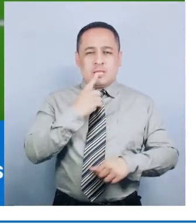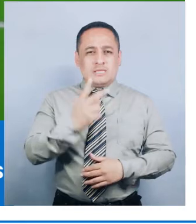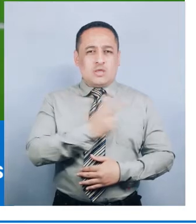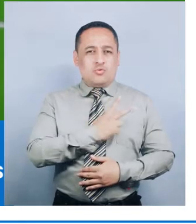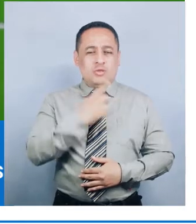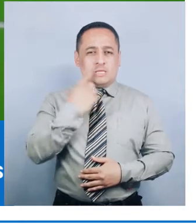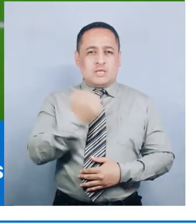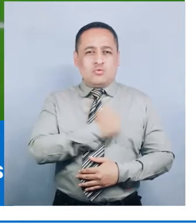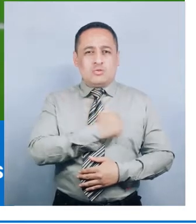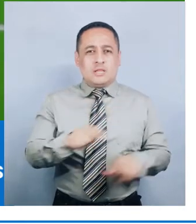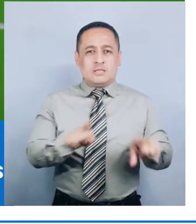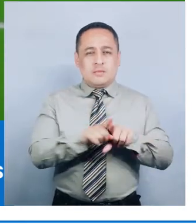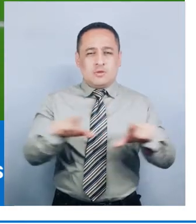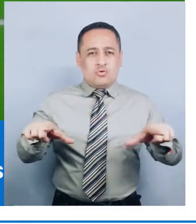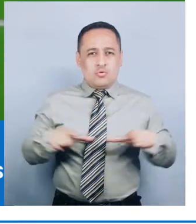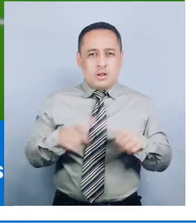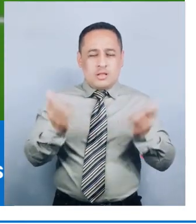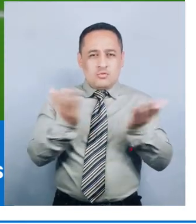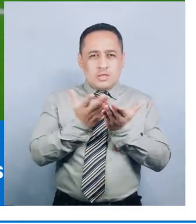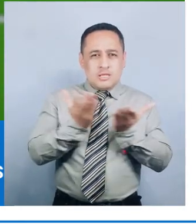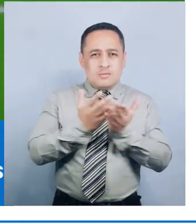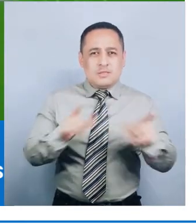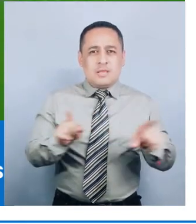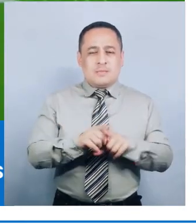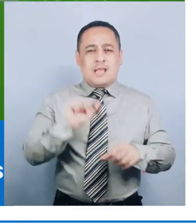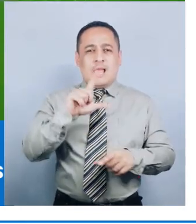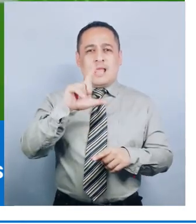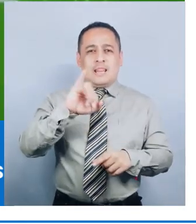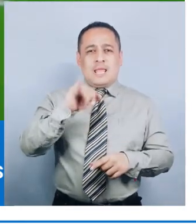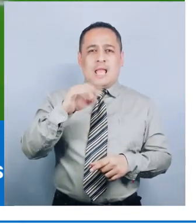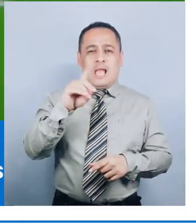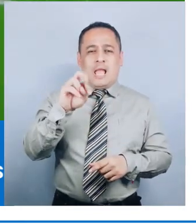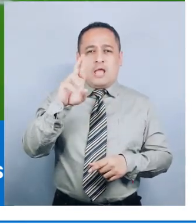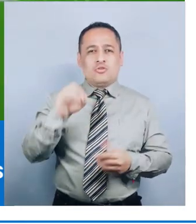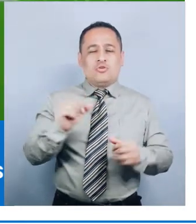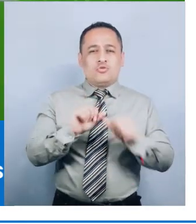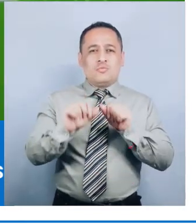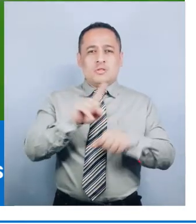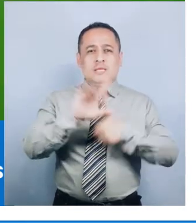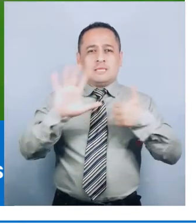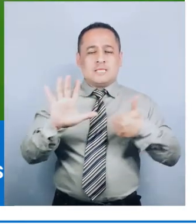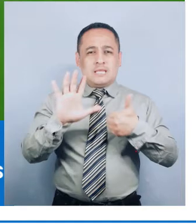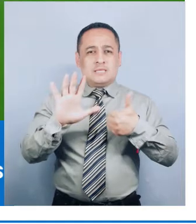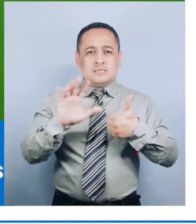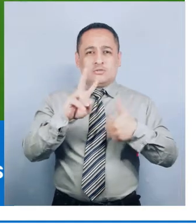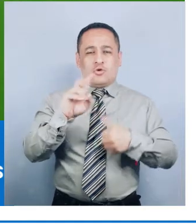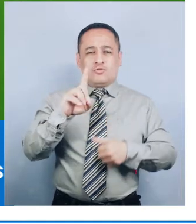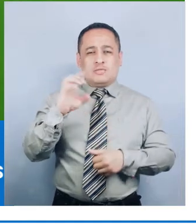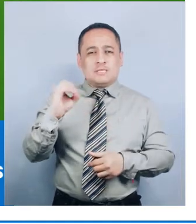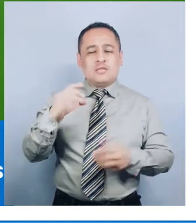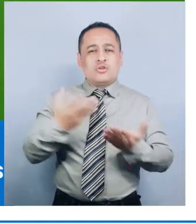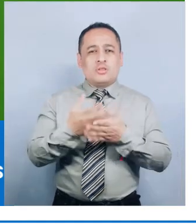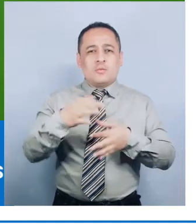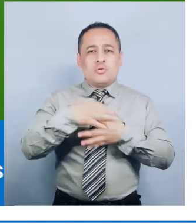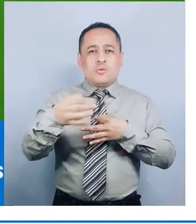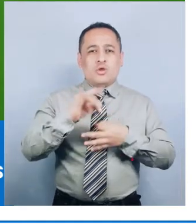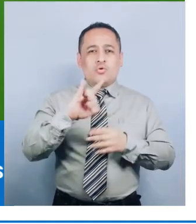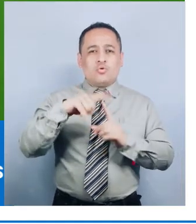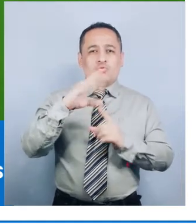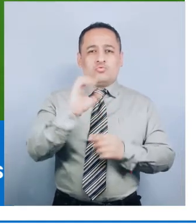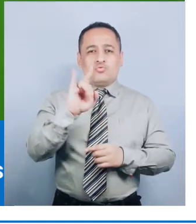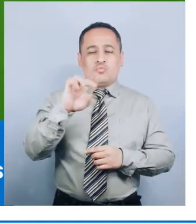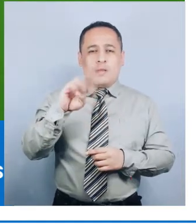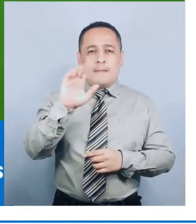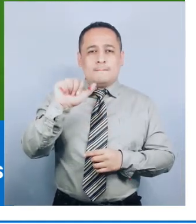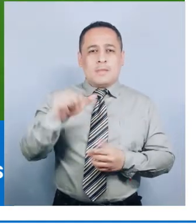el segundo grado de educación secundaria en la institución educativa Alejandro Sánchez Arteaga, número 1620, de la provincia de